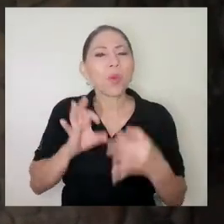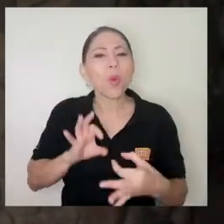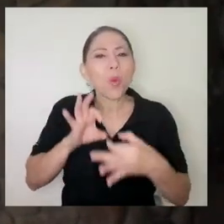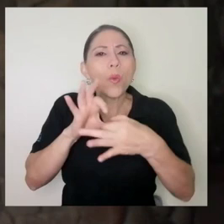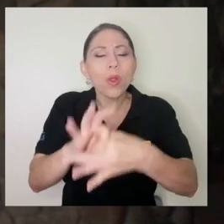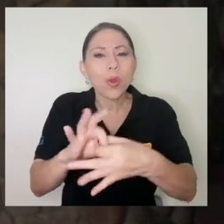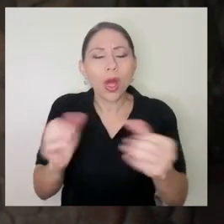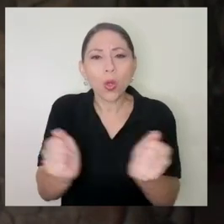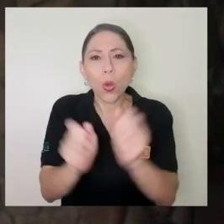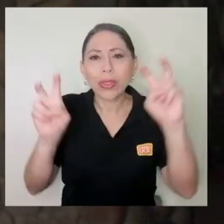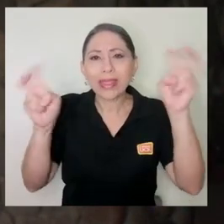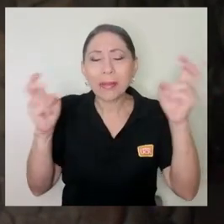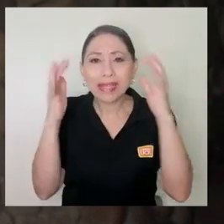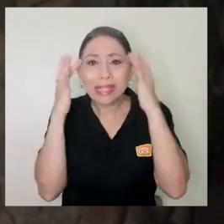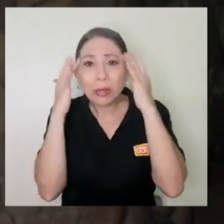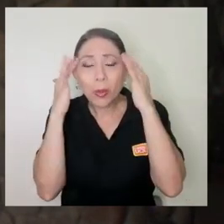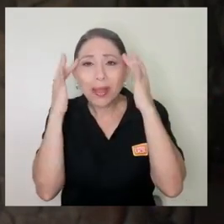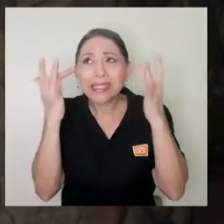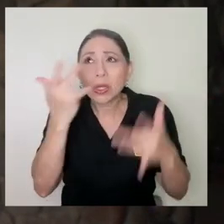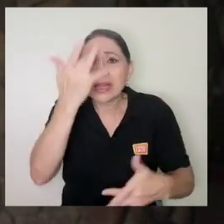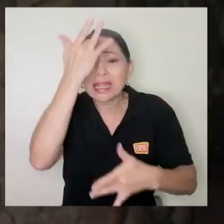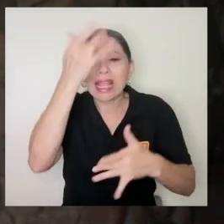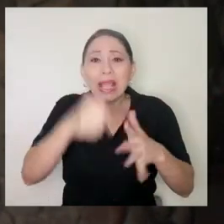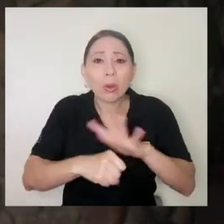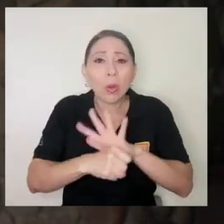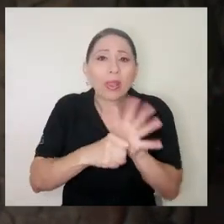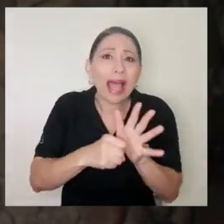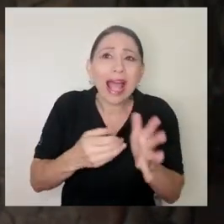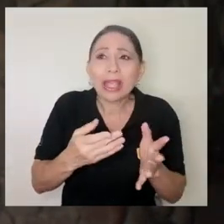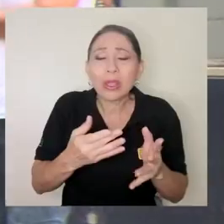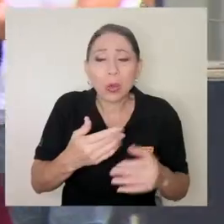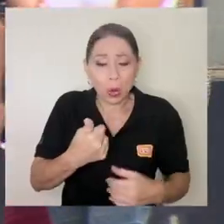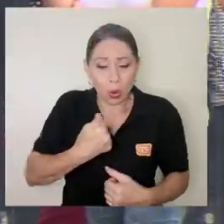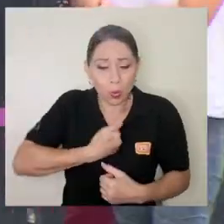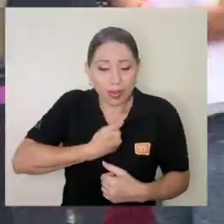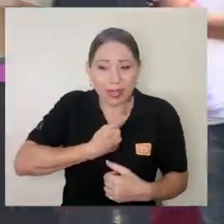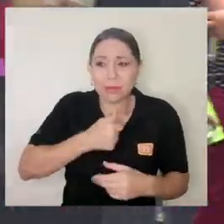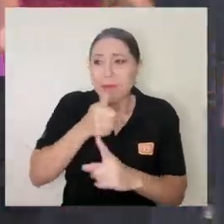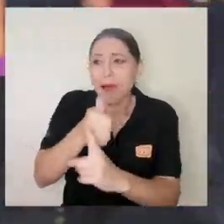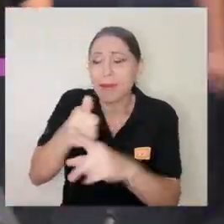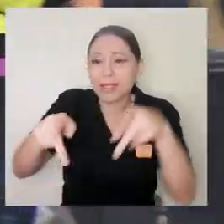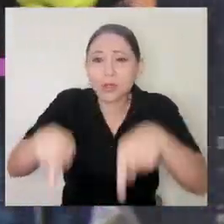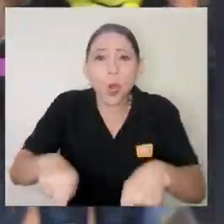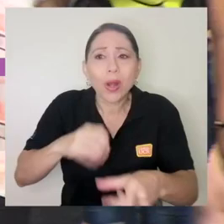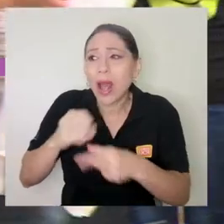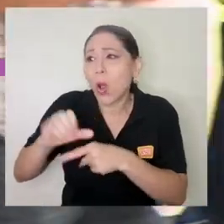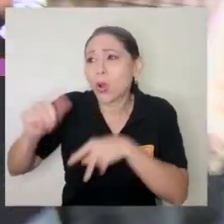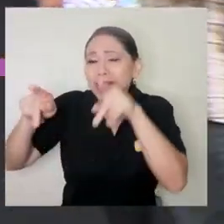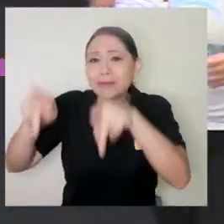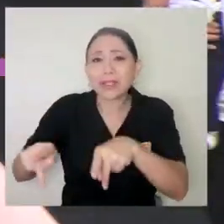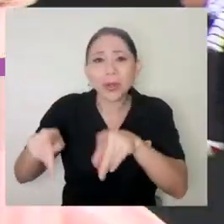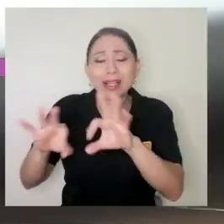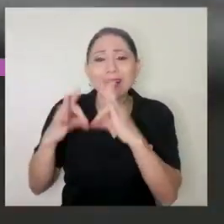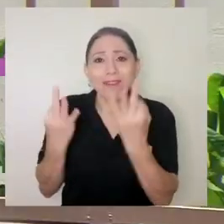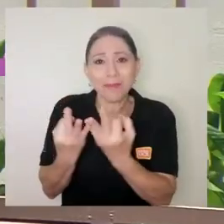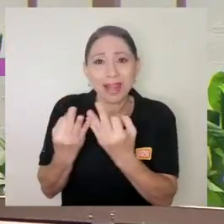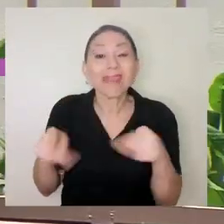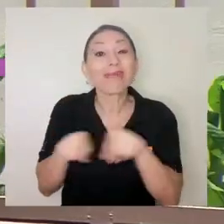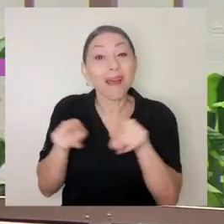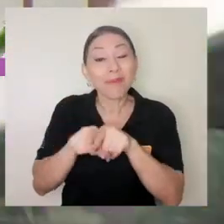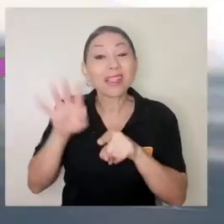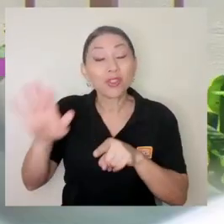está muy vinculado a temas de preocupación por contagio personal o de otras personas, está vinculado a temas laborales